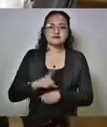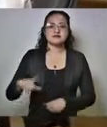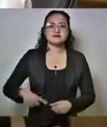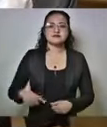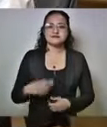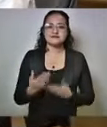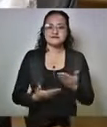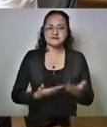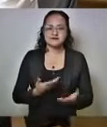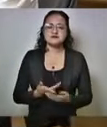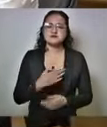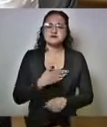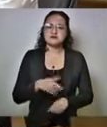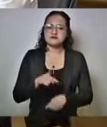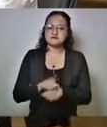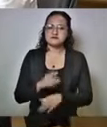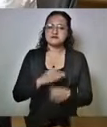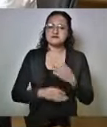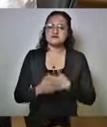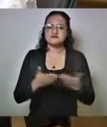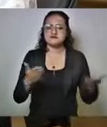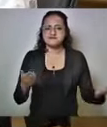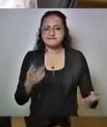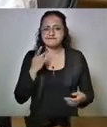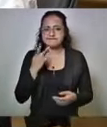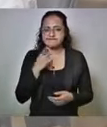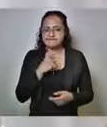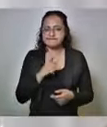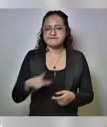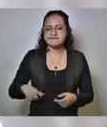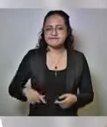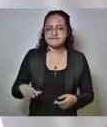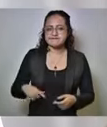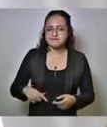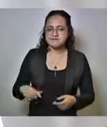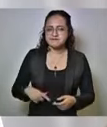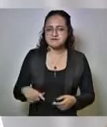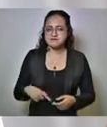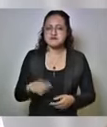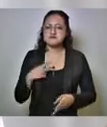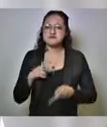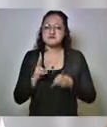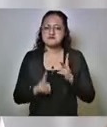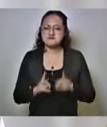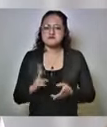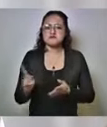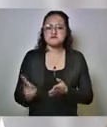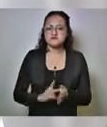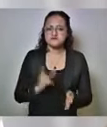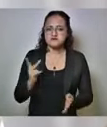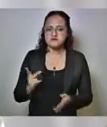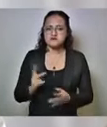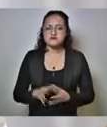Buenos días. Poblanas, poblanos, vamos a platicar nuevamente,